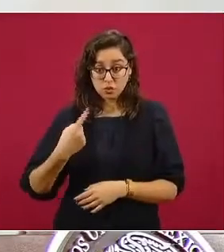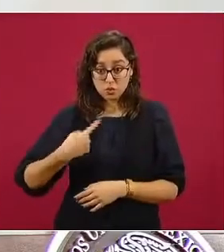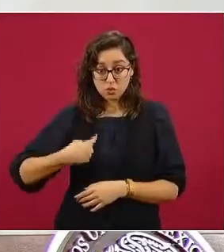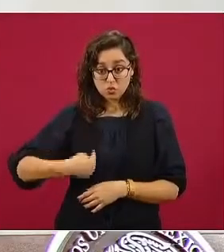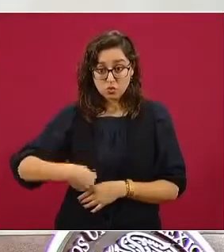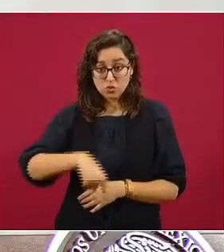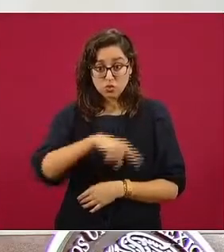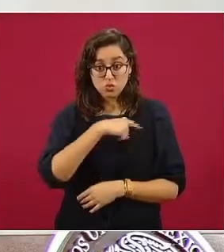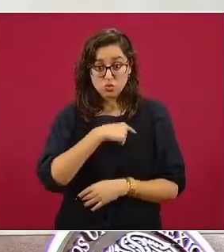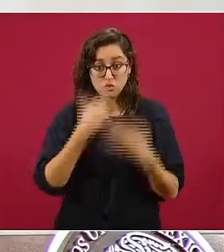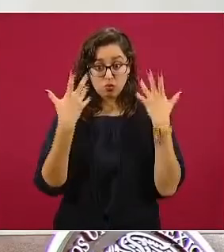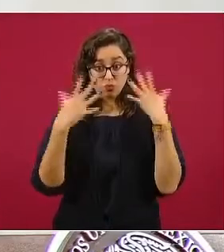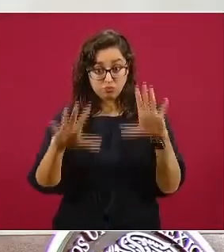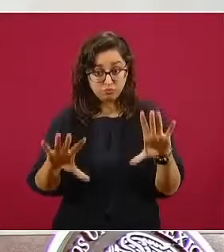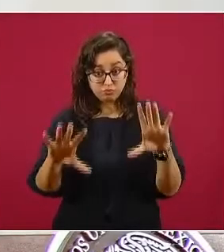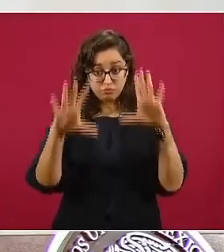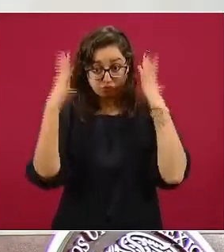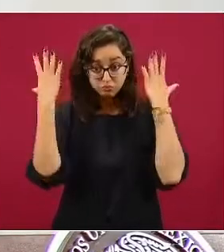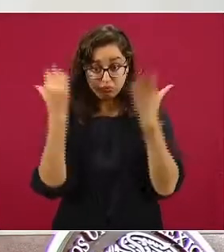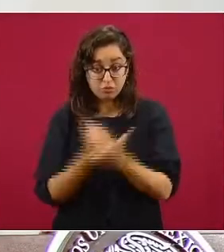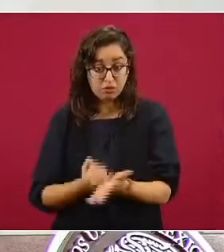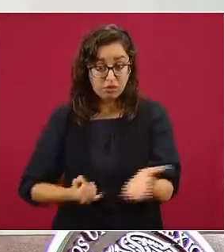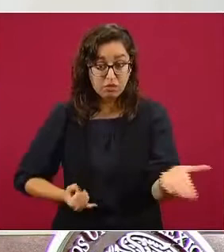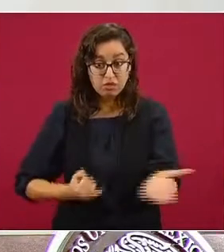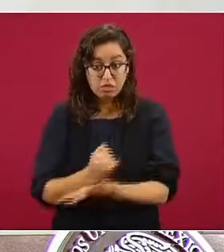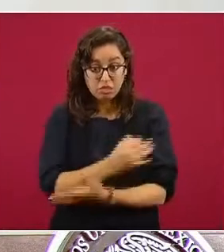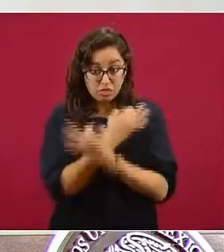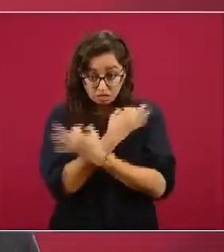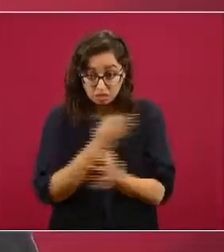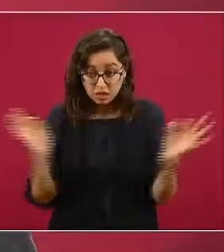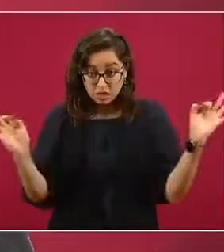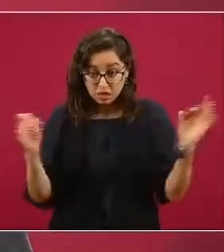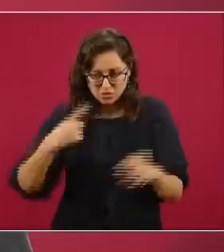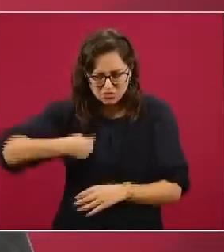con imprudencia? ¿Por qué no esperamos?